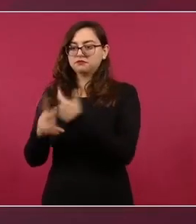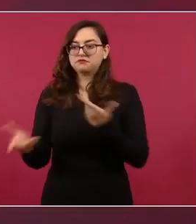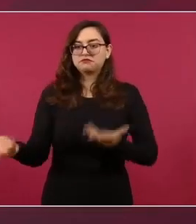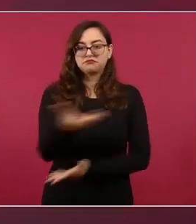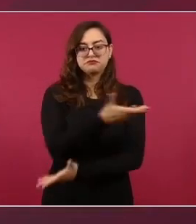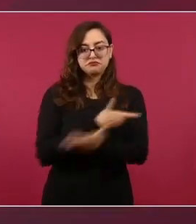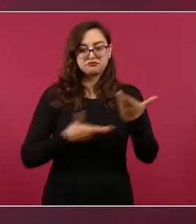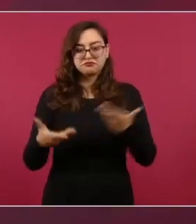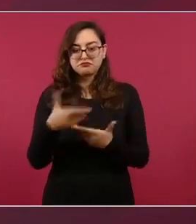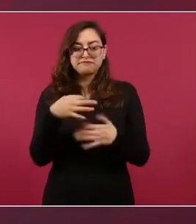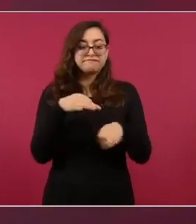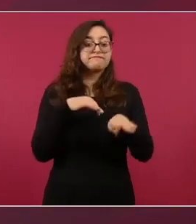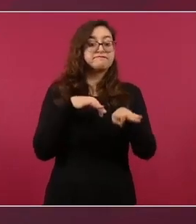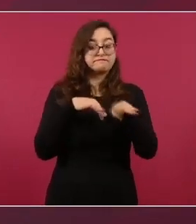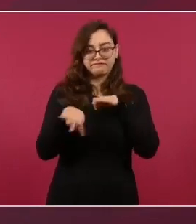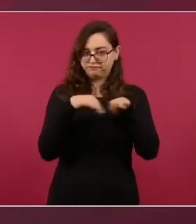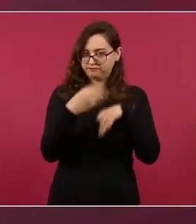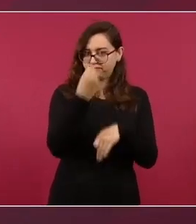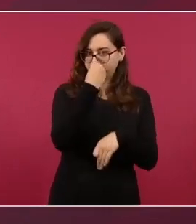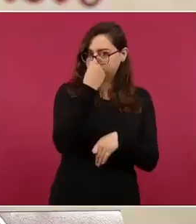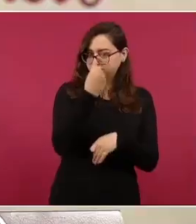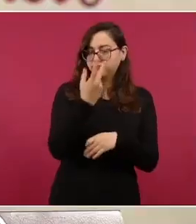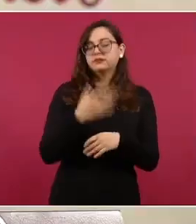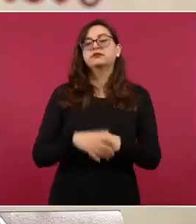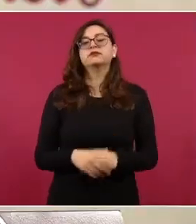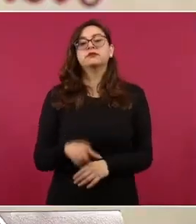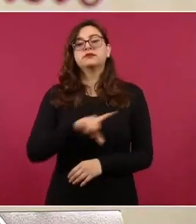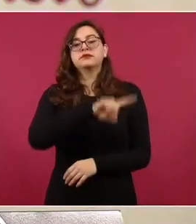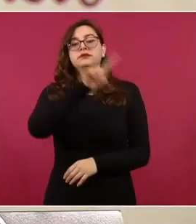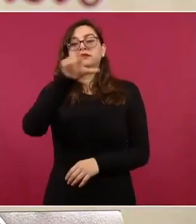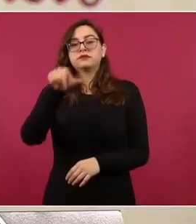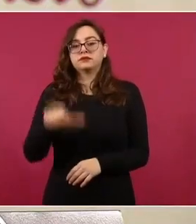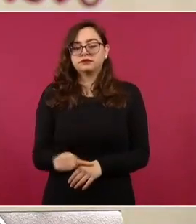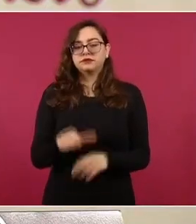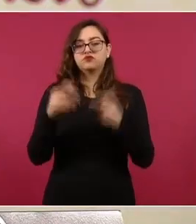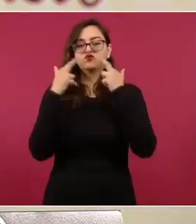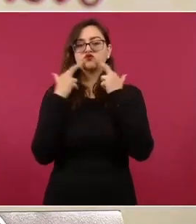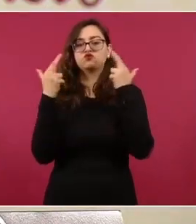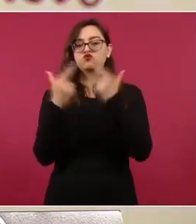Concluido el almuerzo de trabajo, tendremos la reunión trilateral.